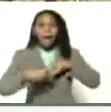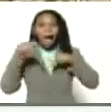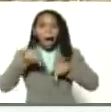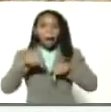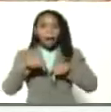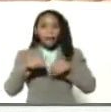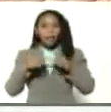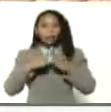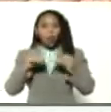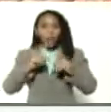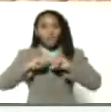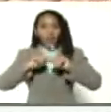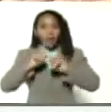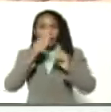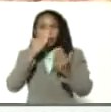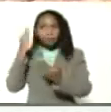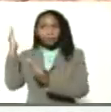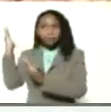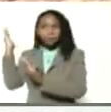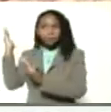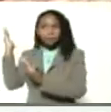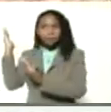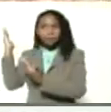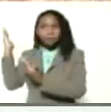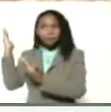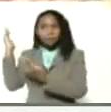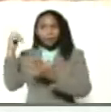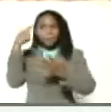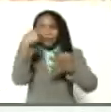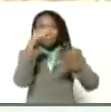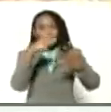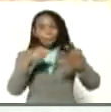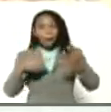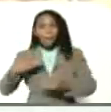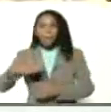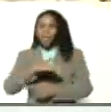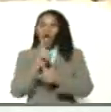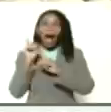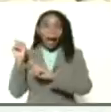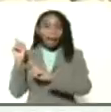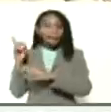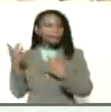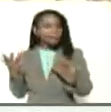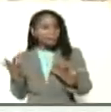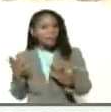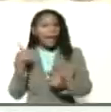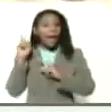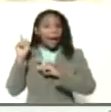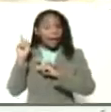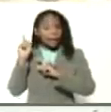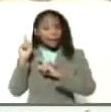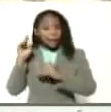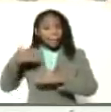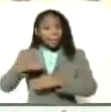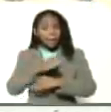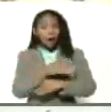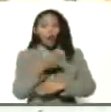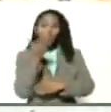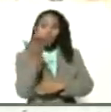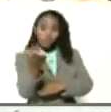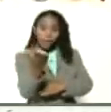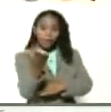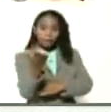picujas, el corocoro, el roncador, la cabaña y aquí está ese jurel que a usted